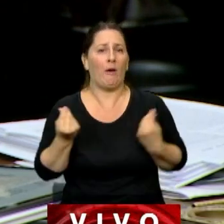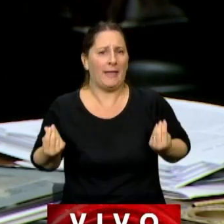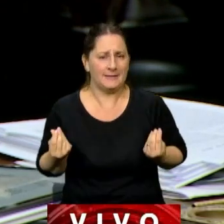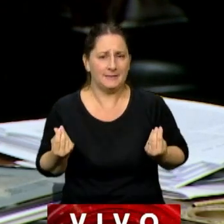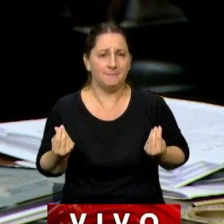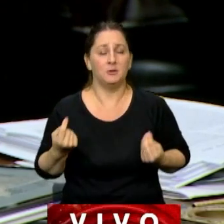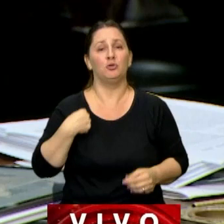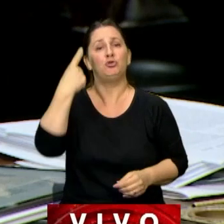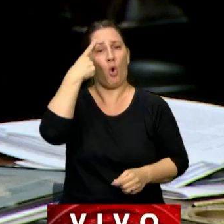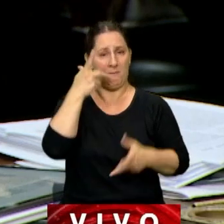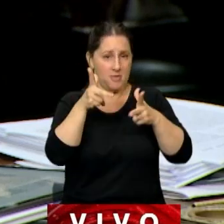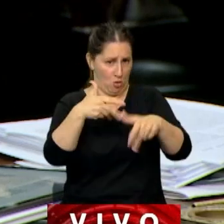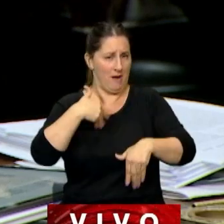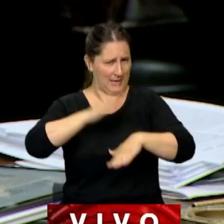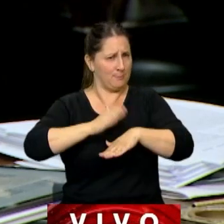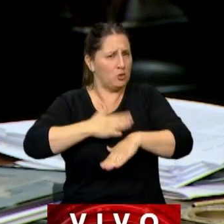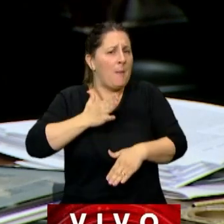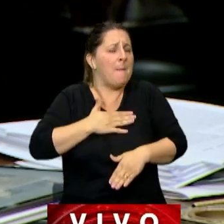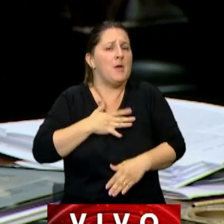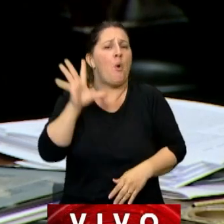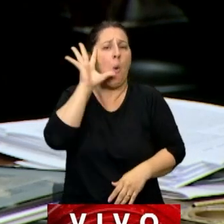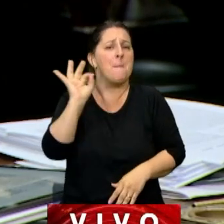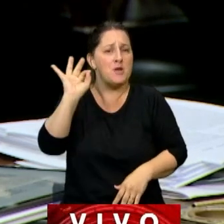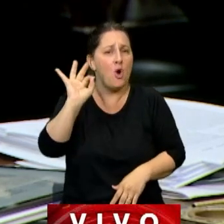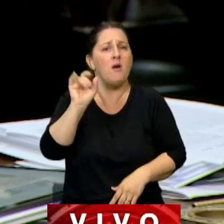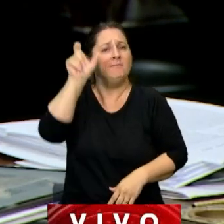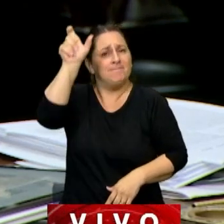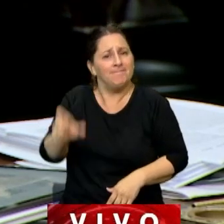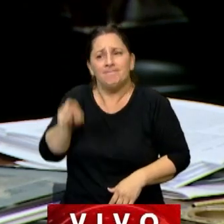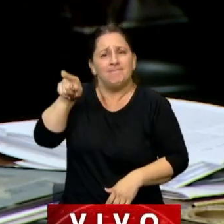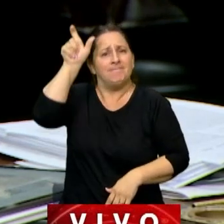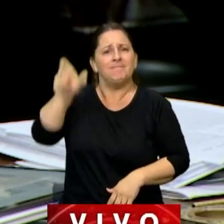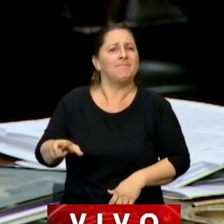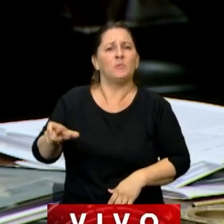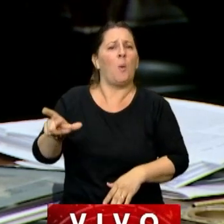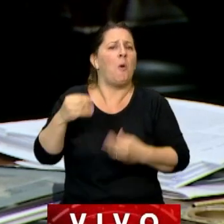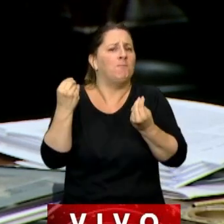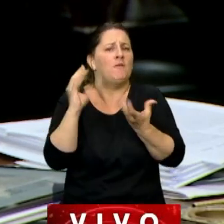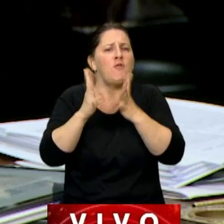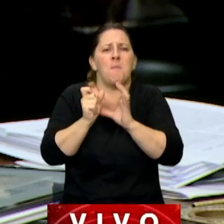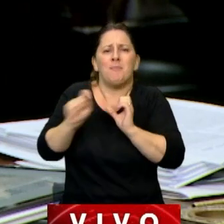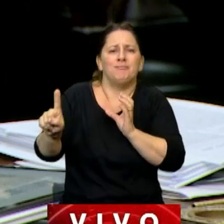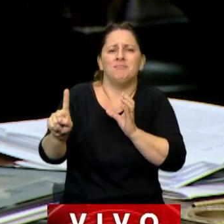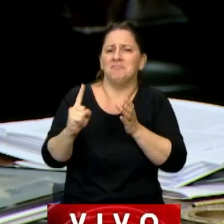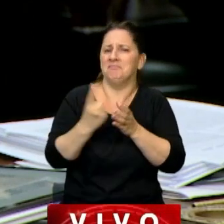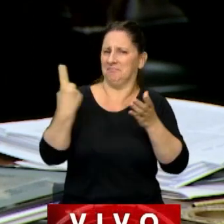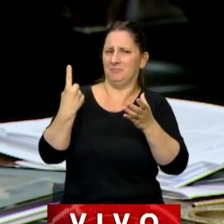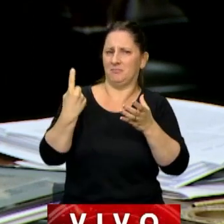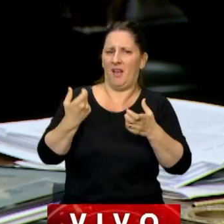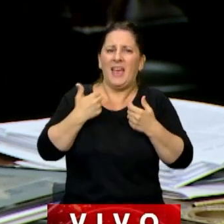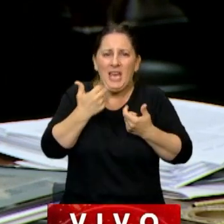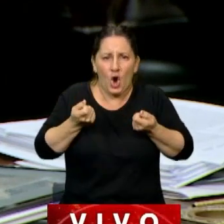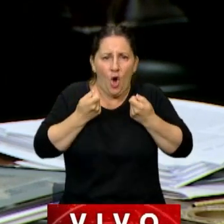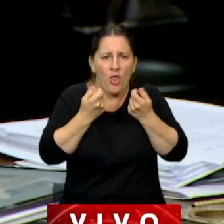diría, y me hago cargo, desde mi punto de vista es un ser directamente execrable, traer una vida al mundo